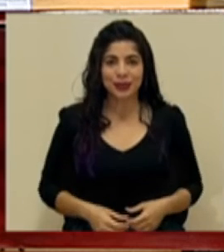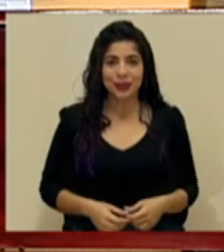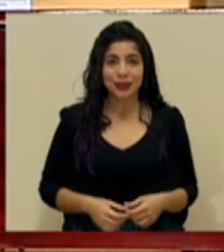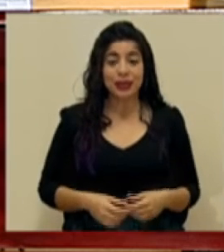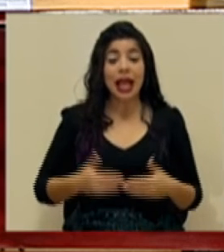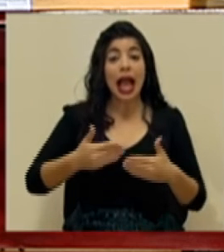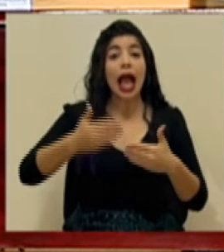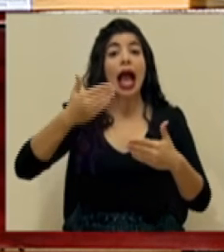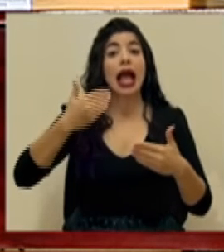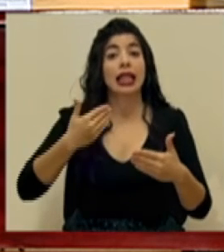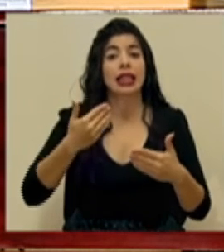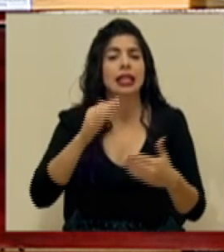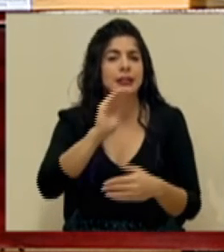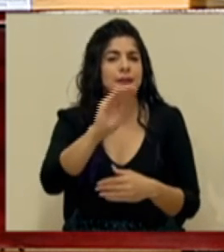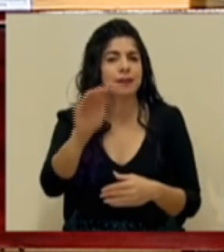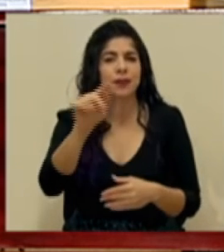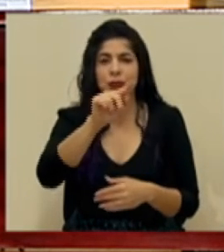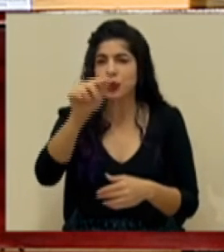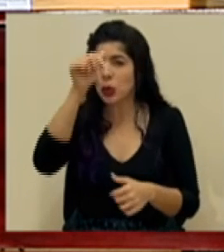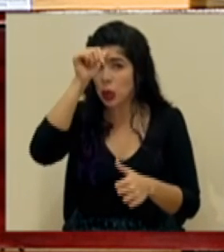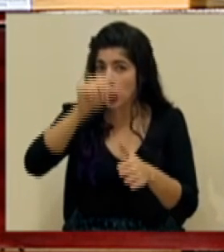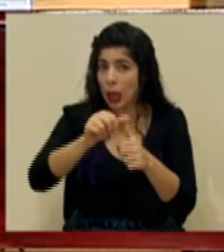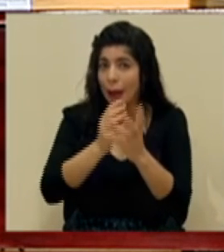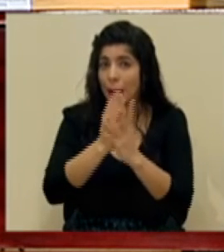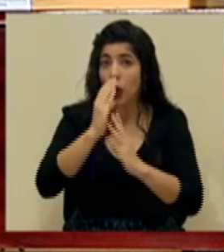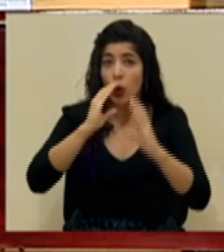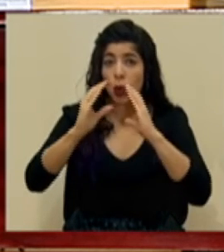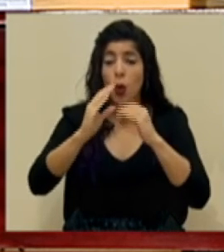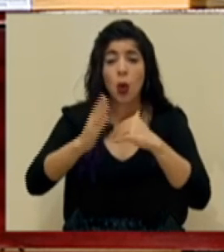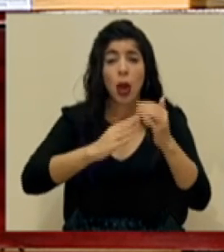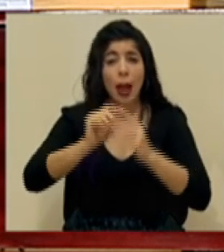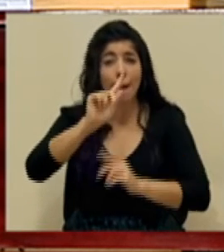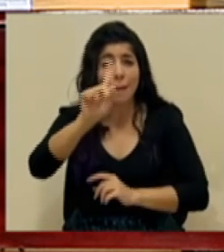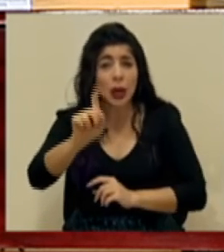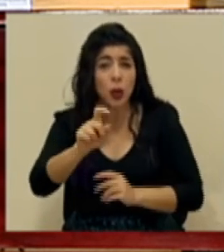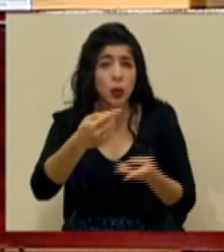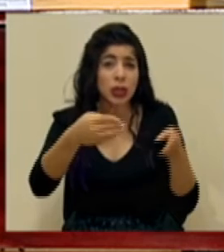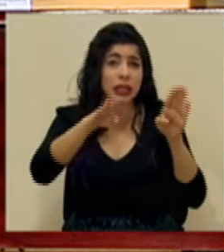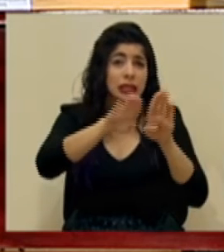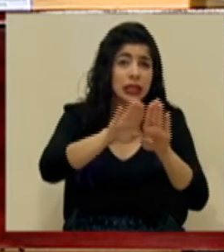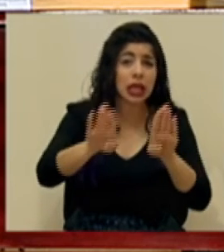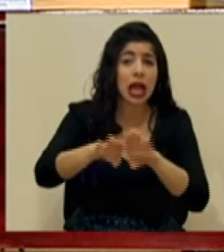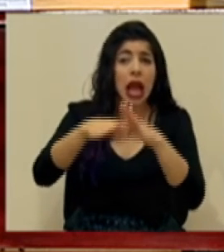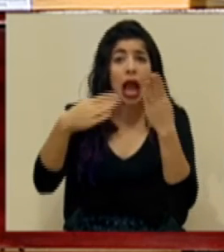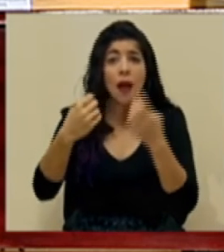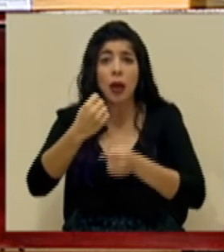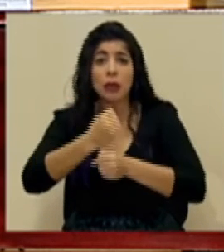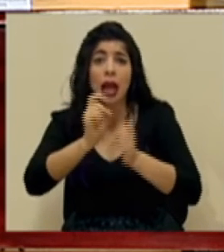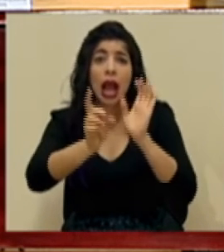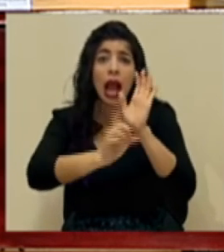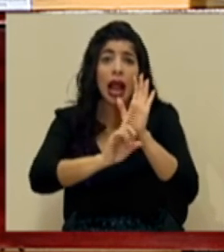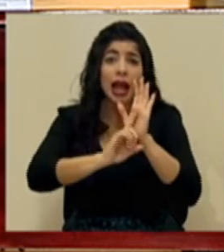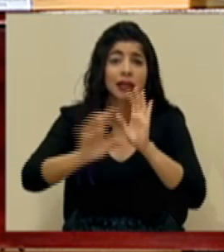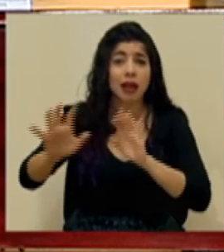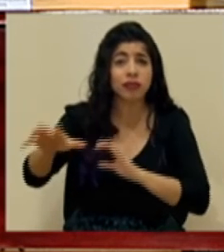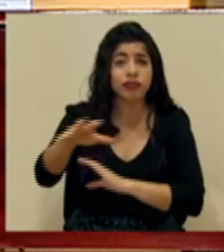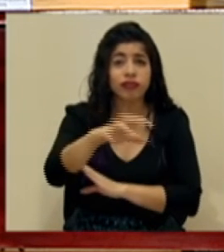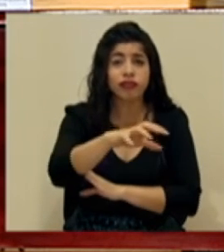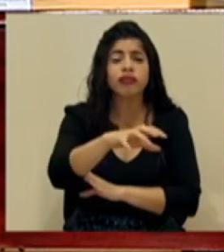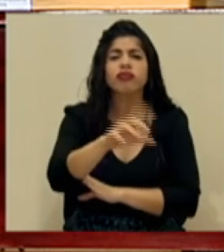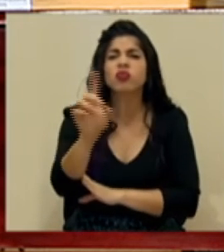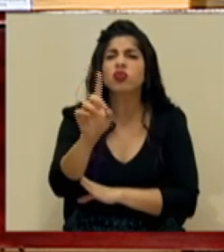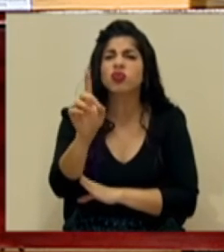Antes queremos recordarles a la población y a los medios de comunicación que para consultar las medidas de cierre, apertura, operación y alertas en los distintos cantones,